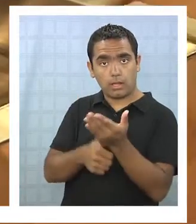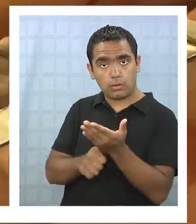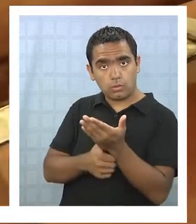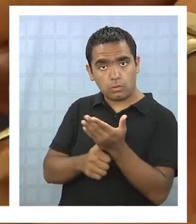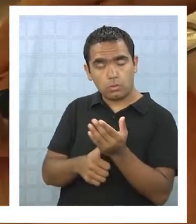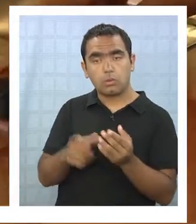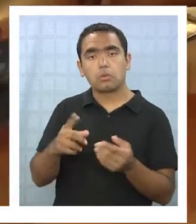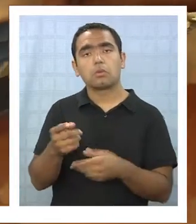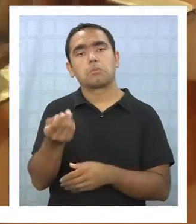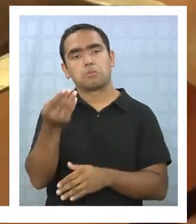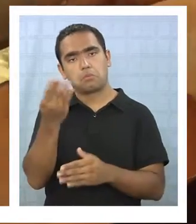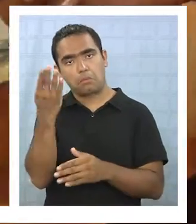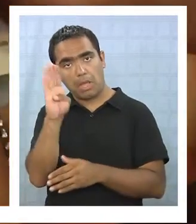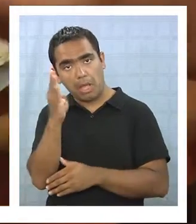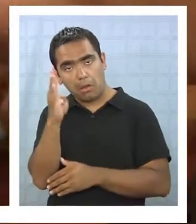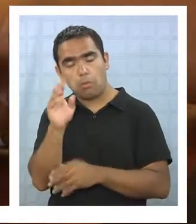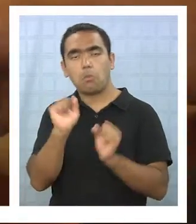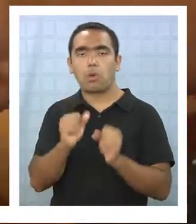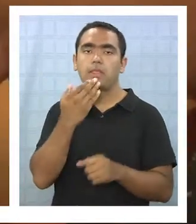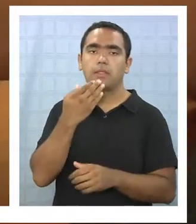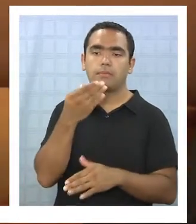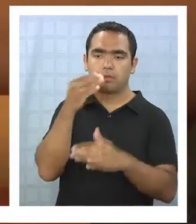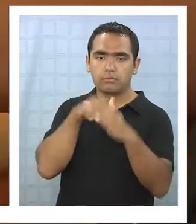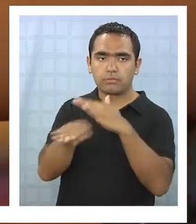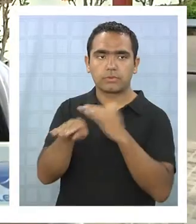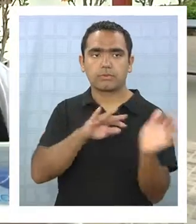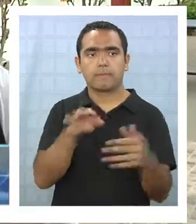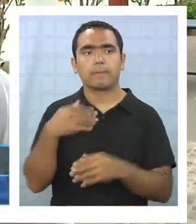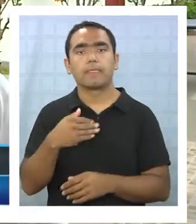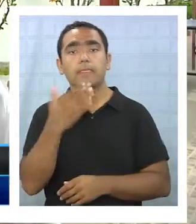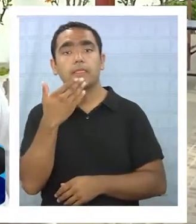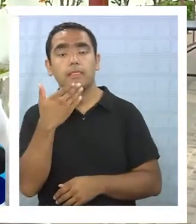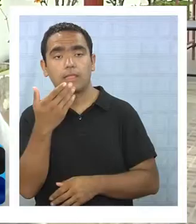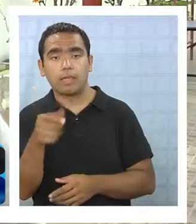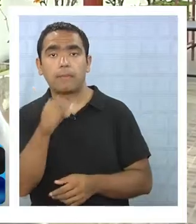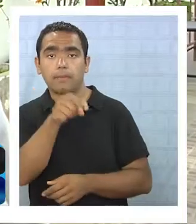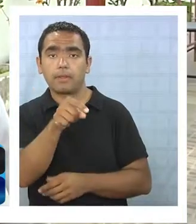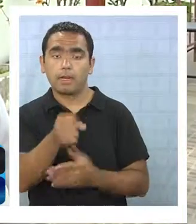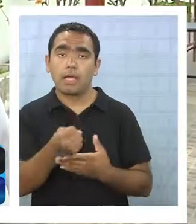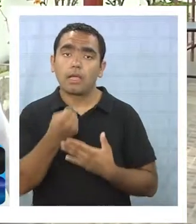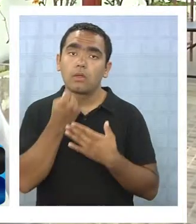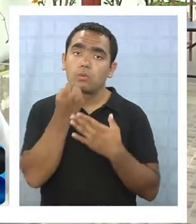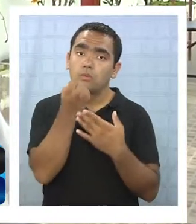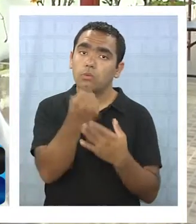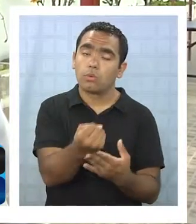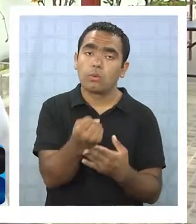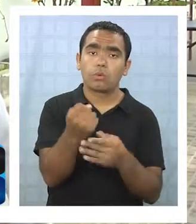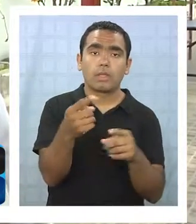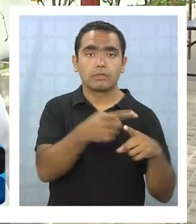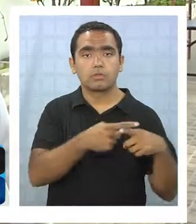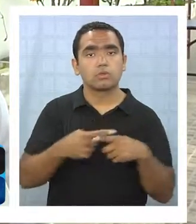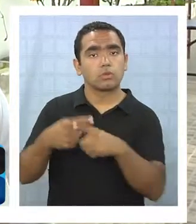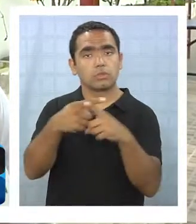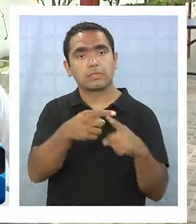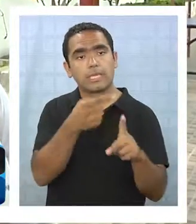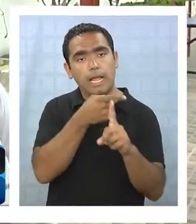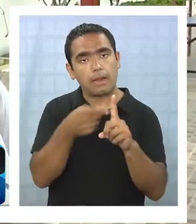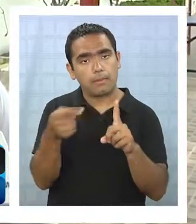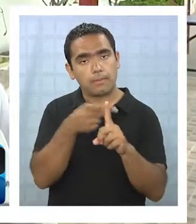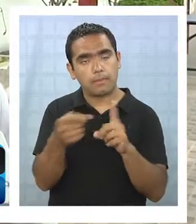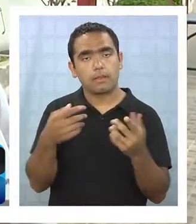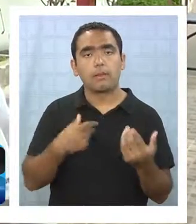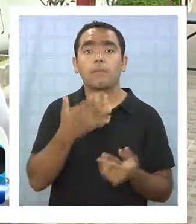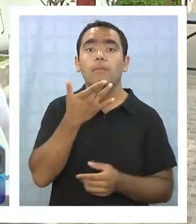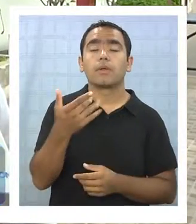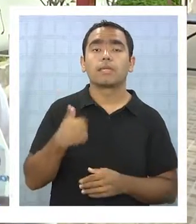una transferencia. Que viene a abordar parte de la clase media también esta bonificación porque tiene una línea de corte